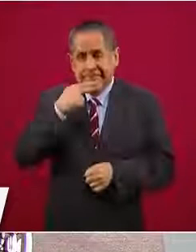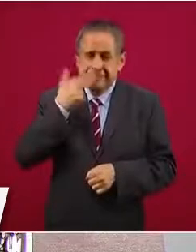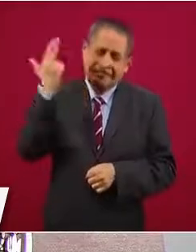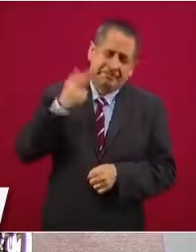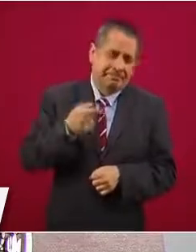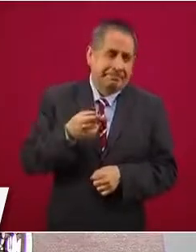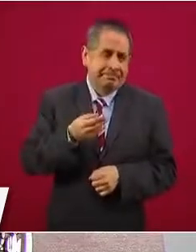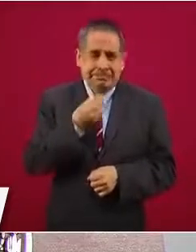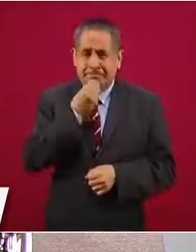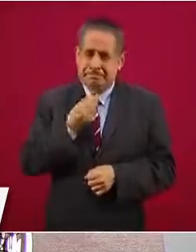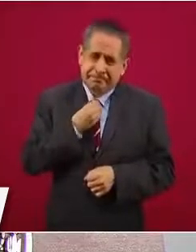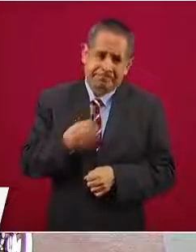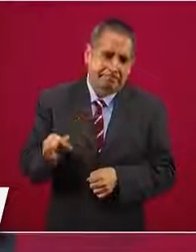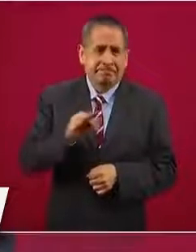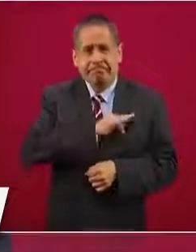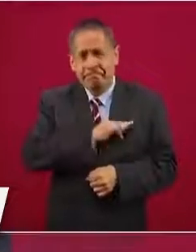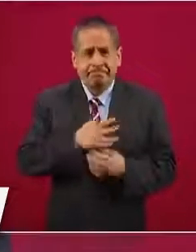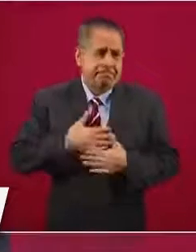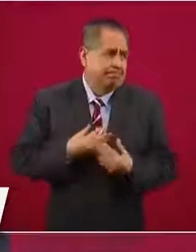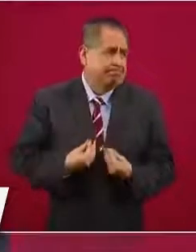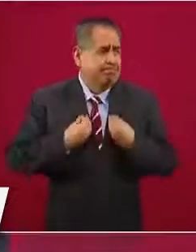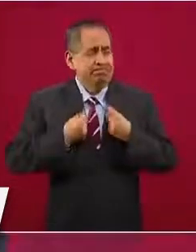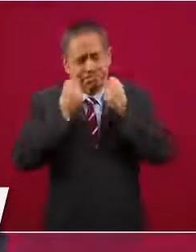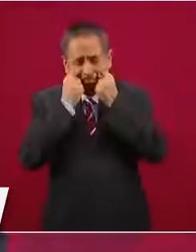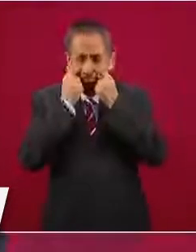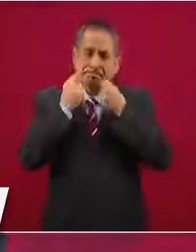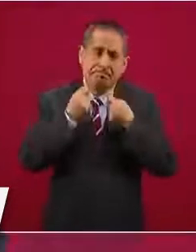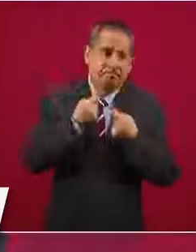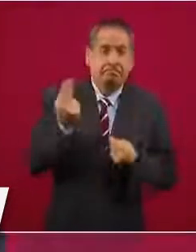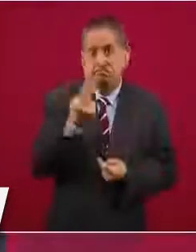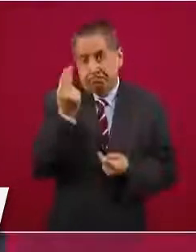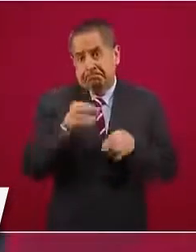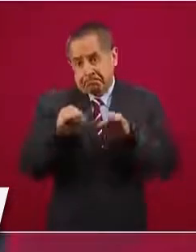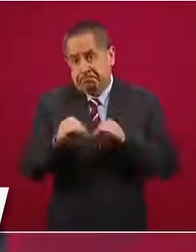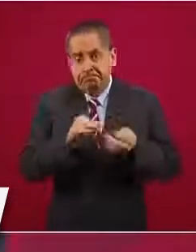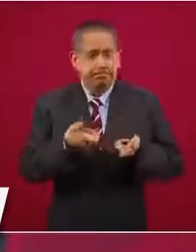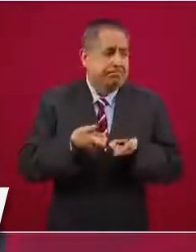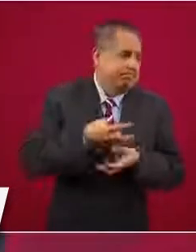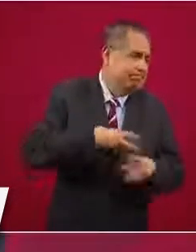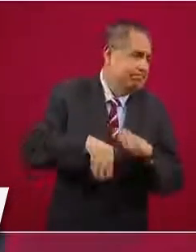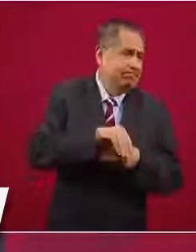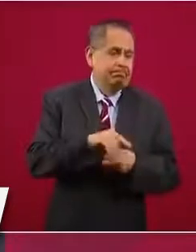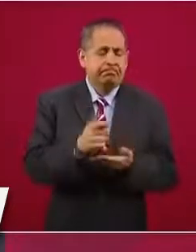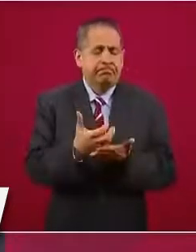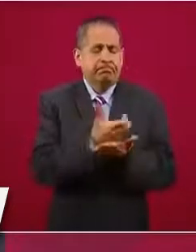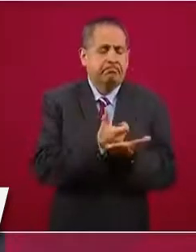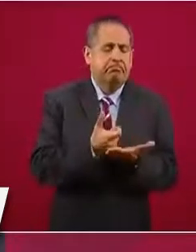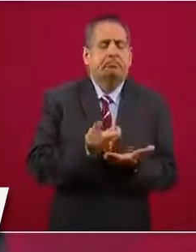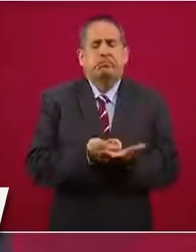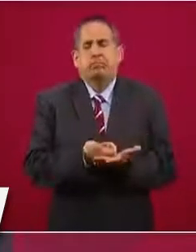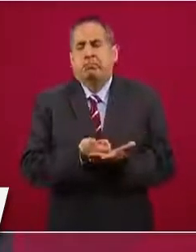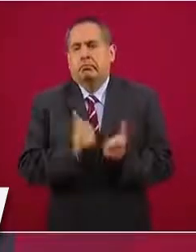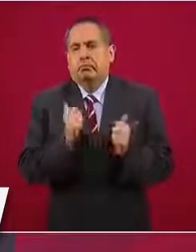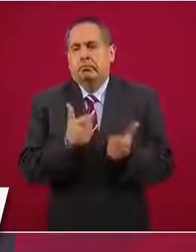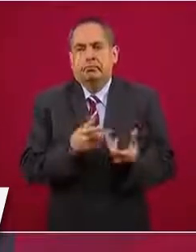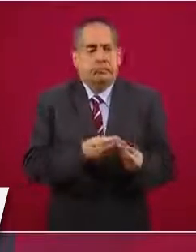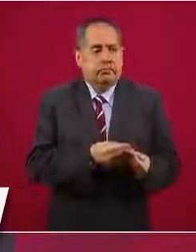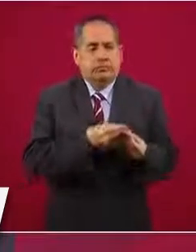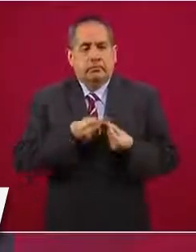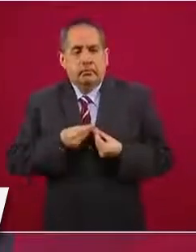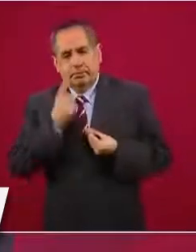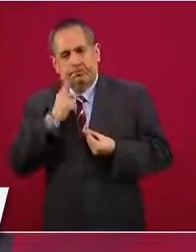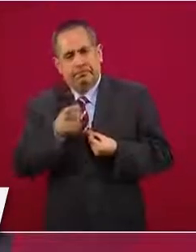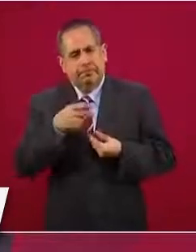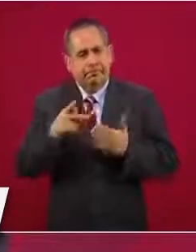para llevar algo que ayude